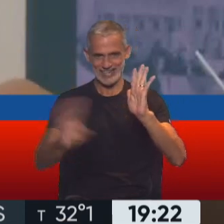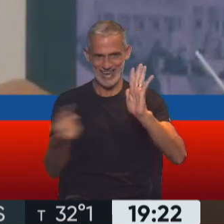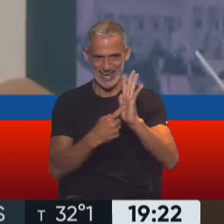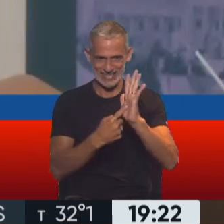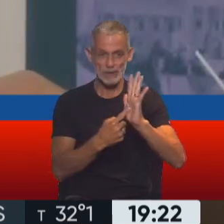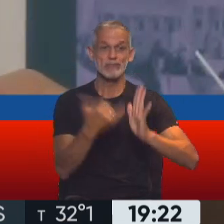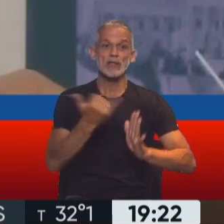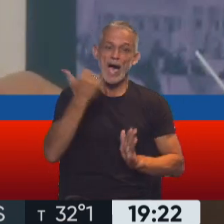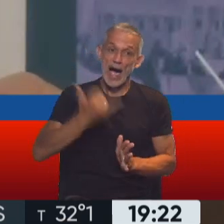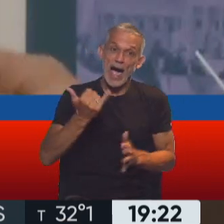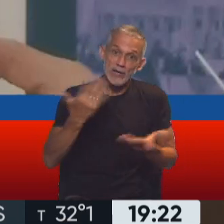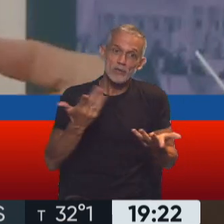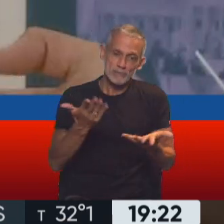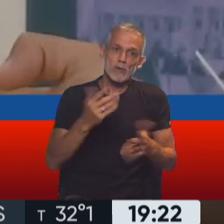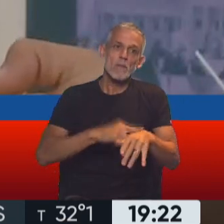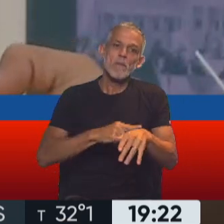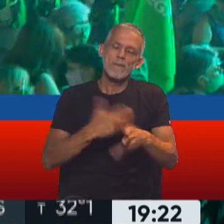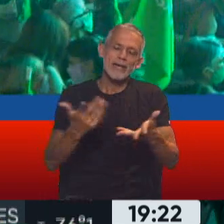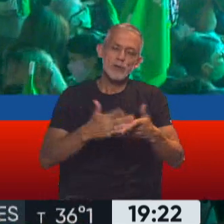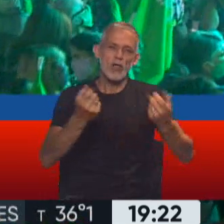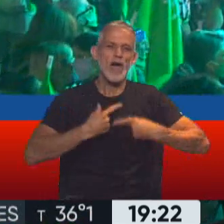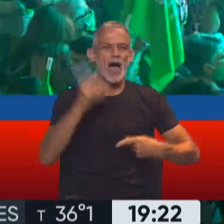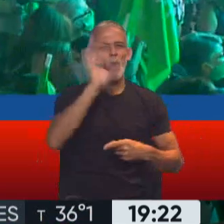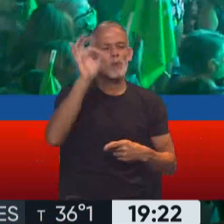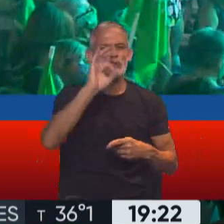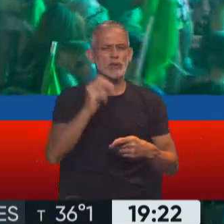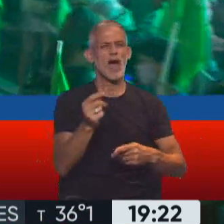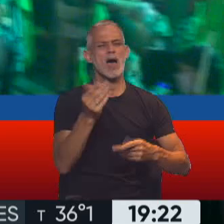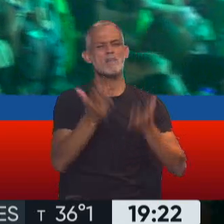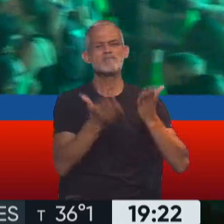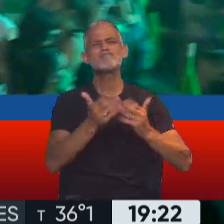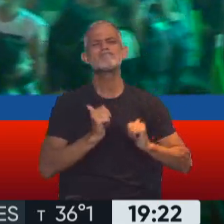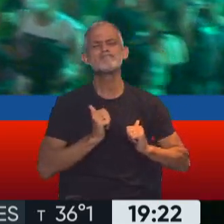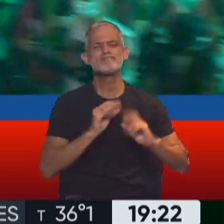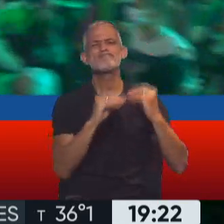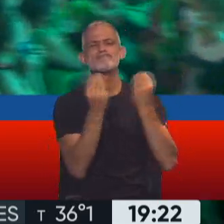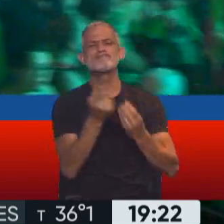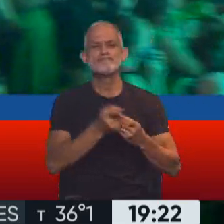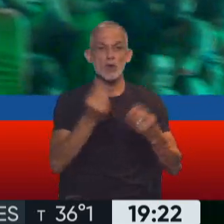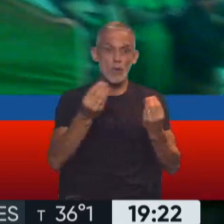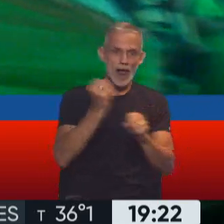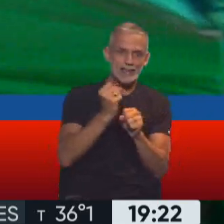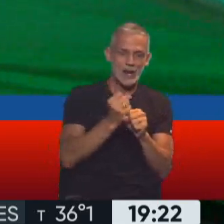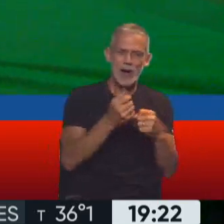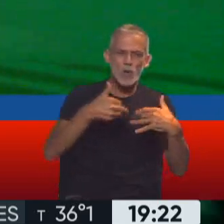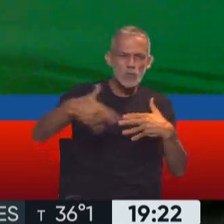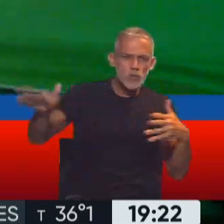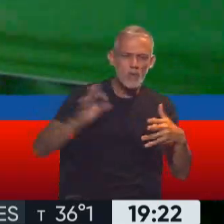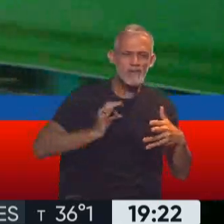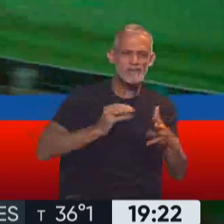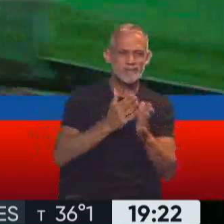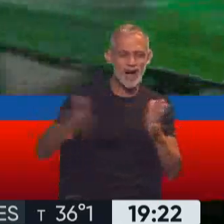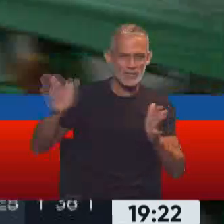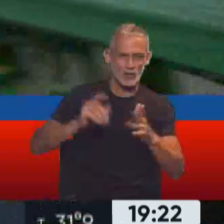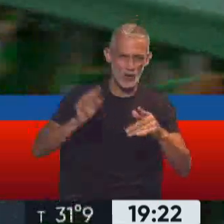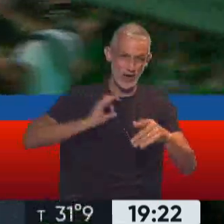Y tenemos, es un momento que nos da la oportunidad de hacer un balance y también pensar las proyecciones del trabajo que tenemos por delante para el año que viene.